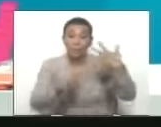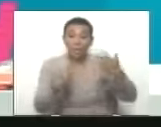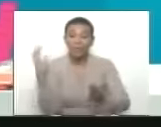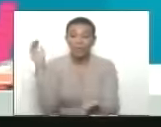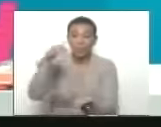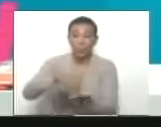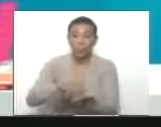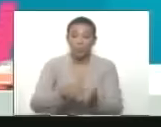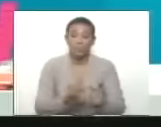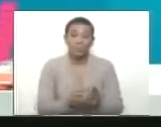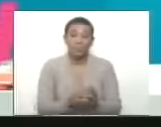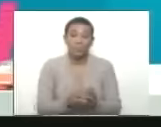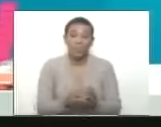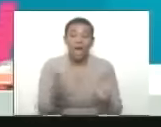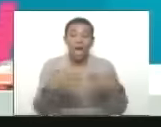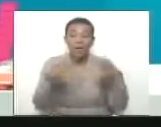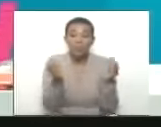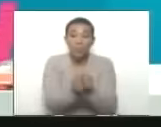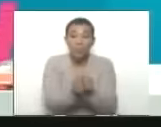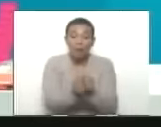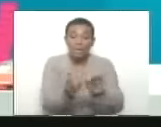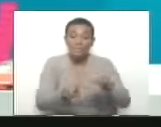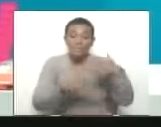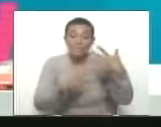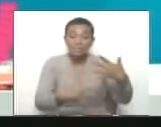Aragua, sexto lugar, y Anzuategui,